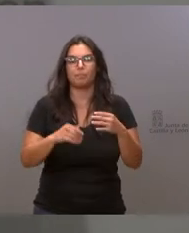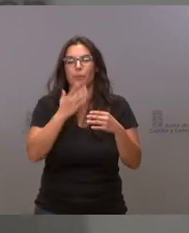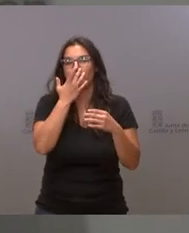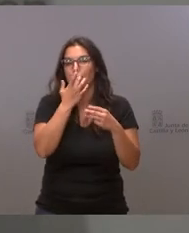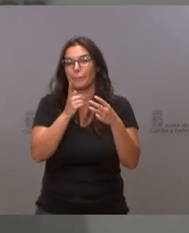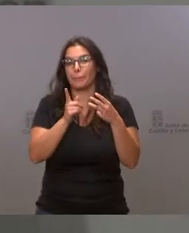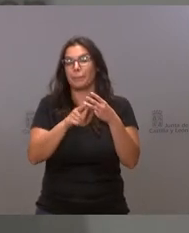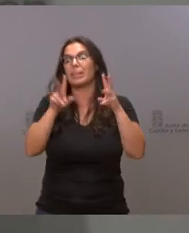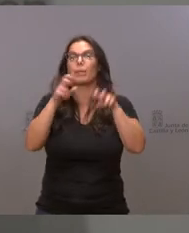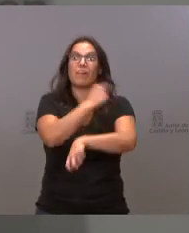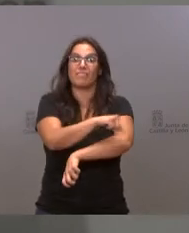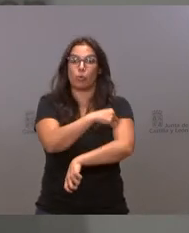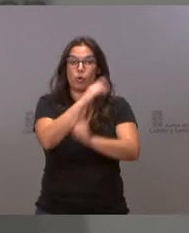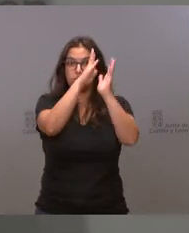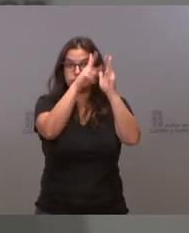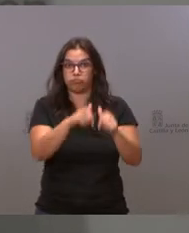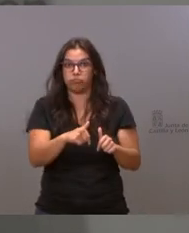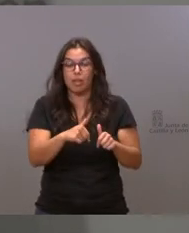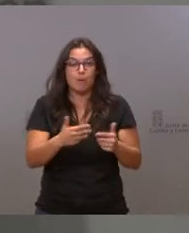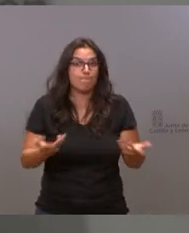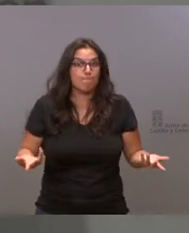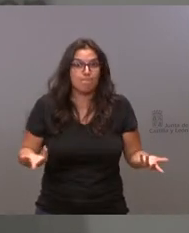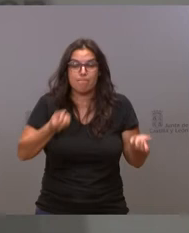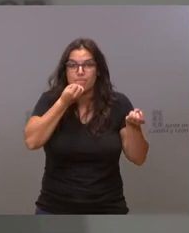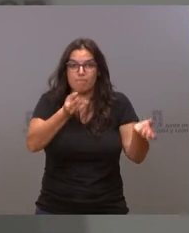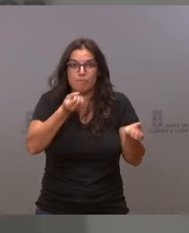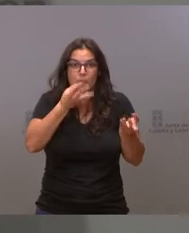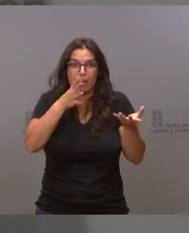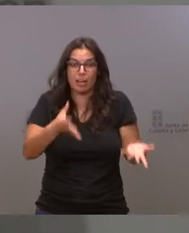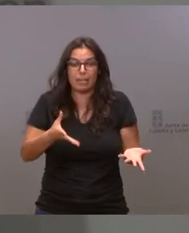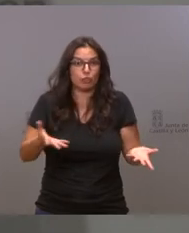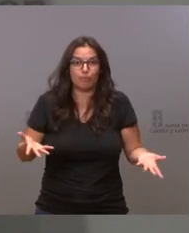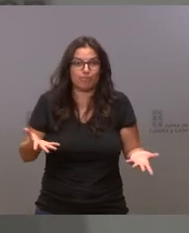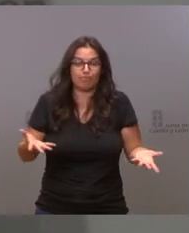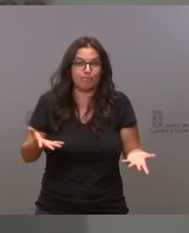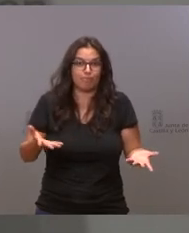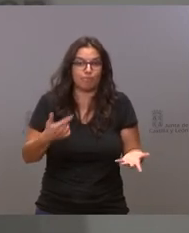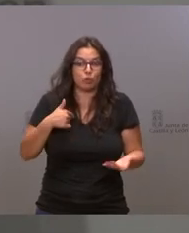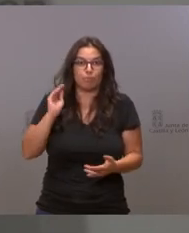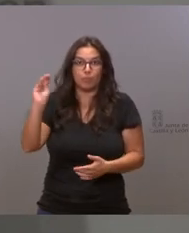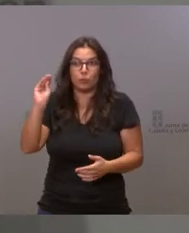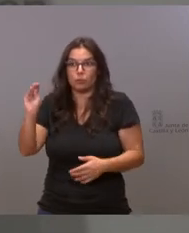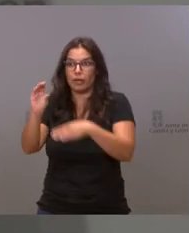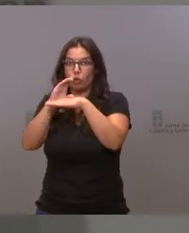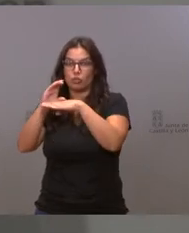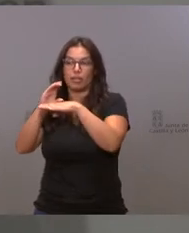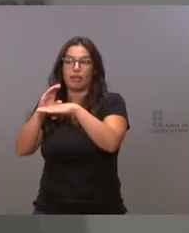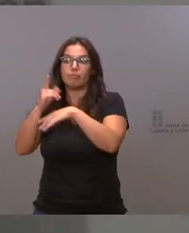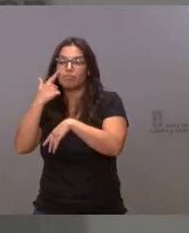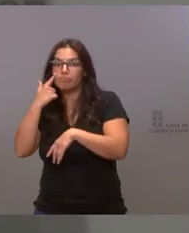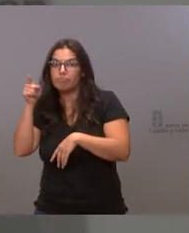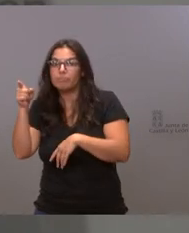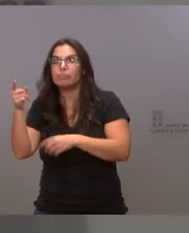las vacunas no le puedo informar en este momento pasaré su pregunta a la consejería y les